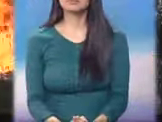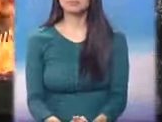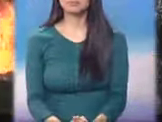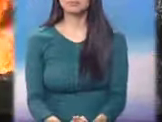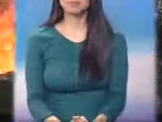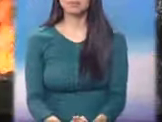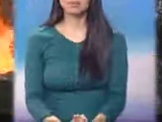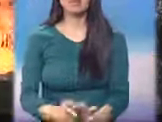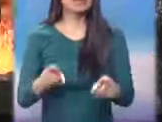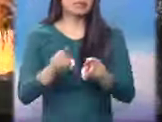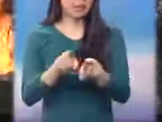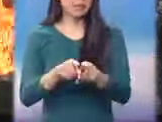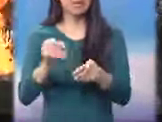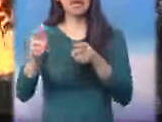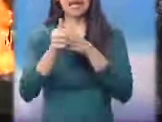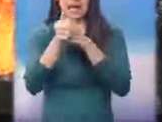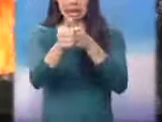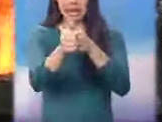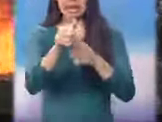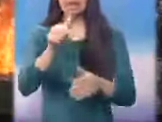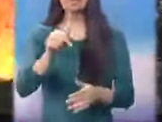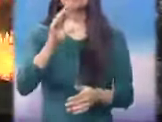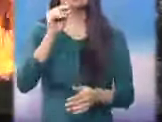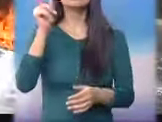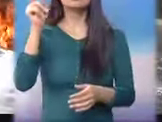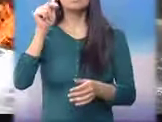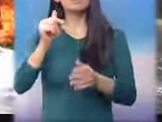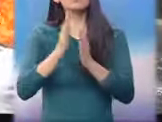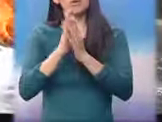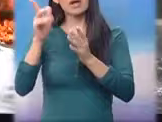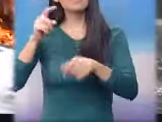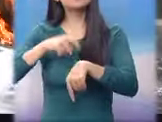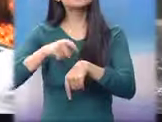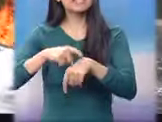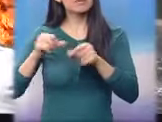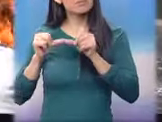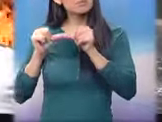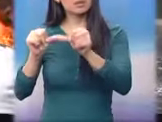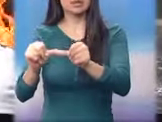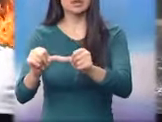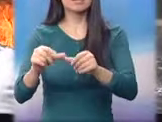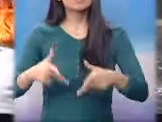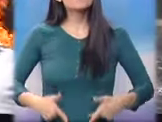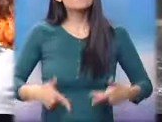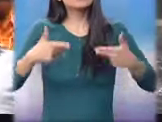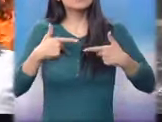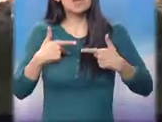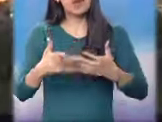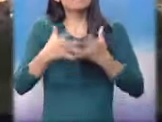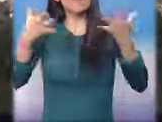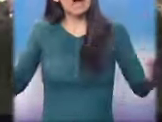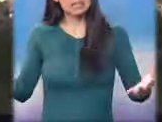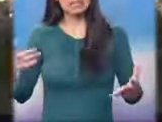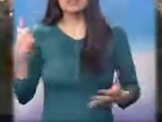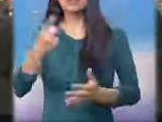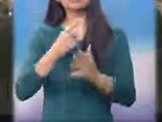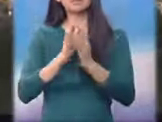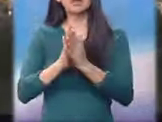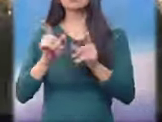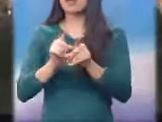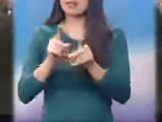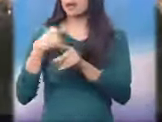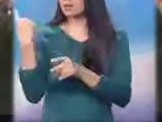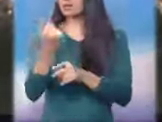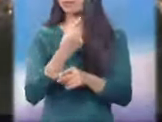Al mismo tiempo el guía espiritual pidió más tiempo y vida, no solo por los que estábamos presentes, también se encargó de pedir por